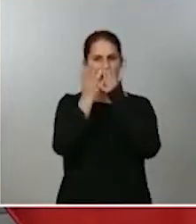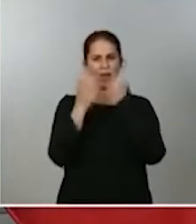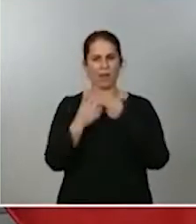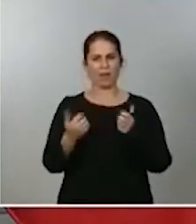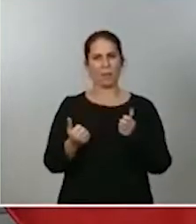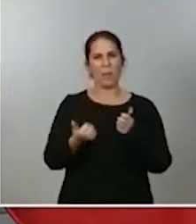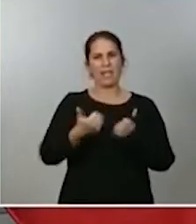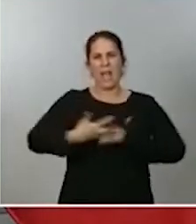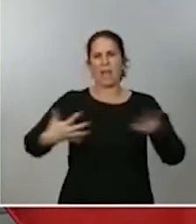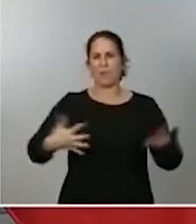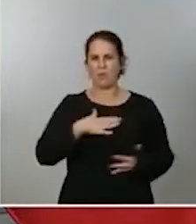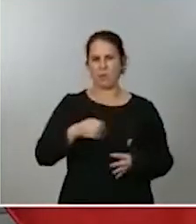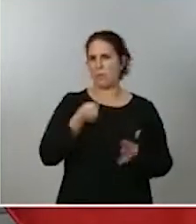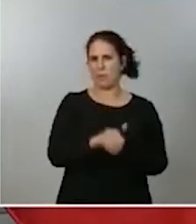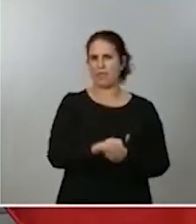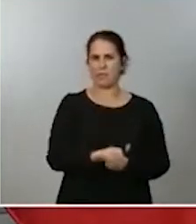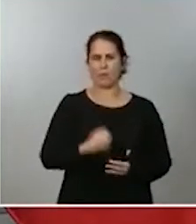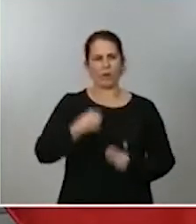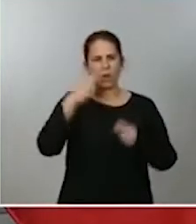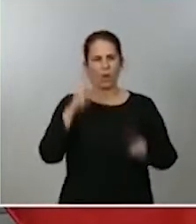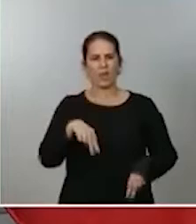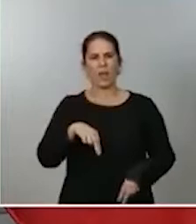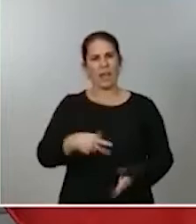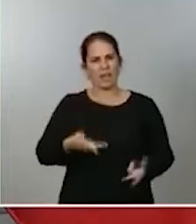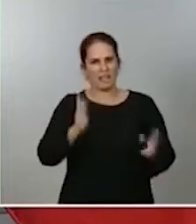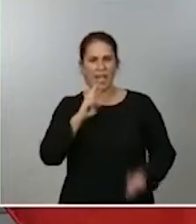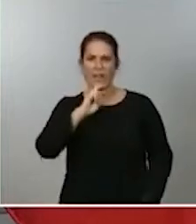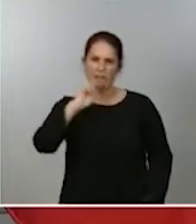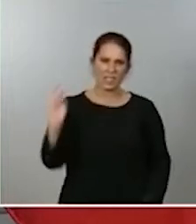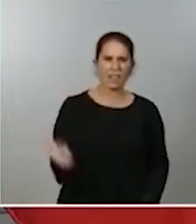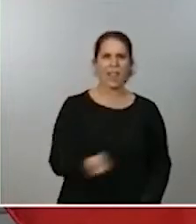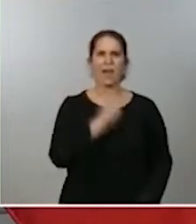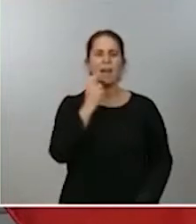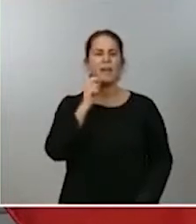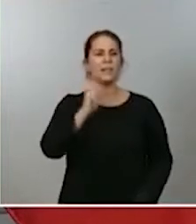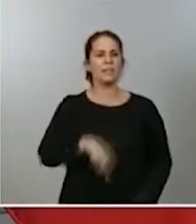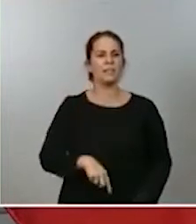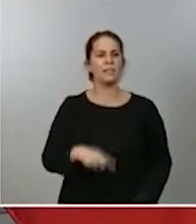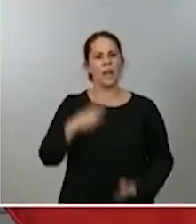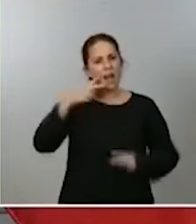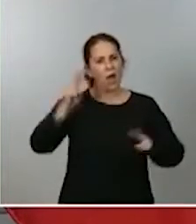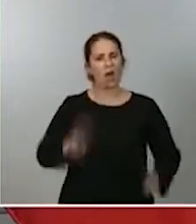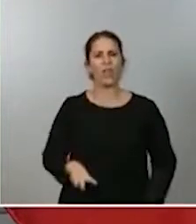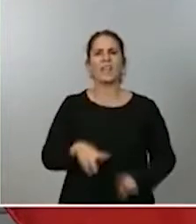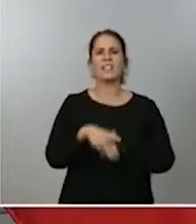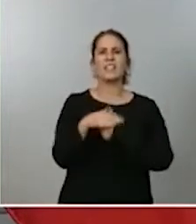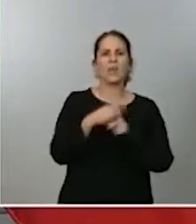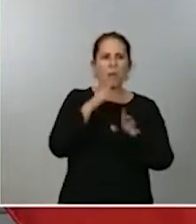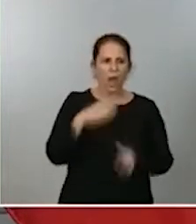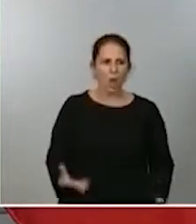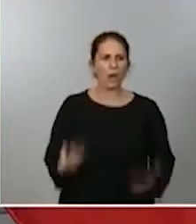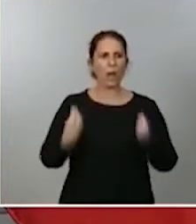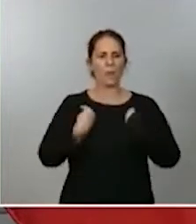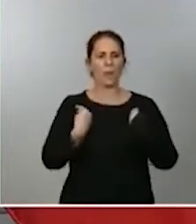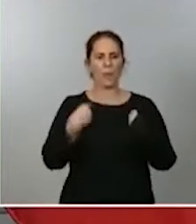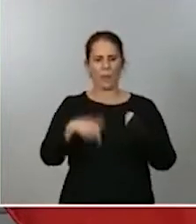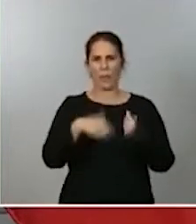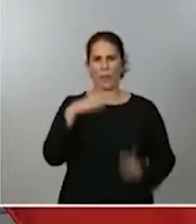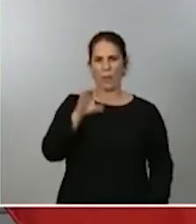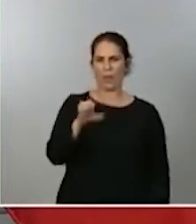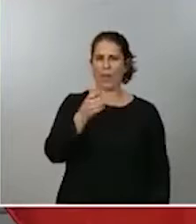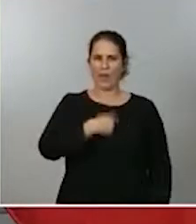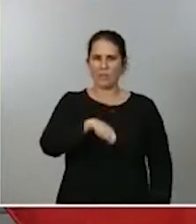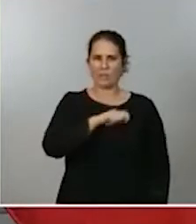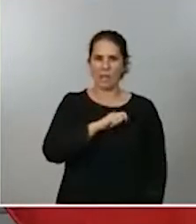libertad, que reconozca la diversidad, que reconozca también la situación que vivimos en nuestro país, tanto en términos de